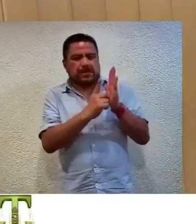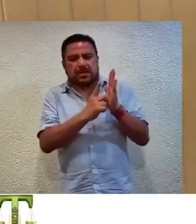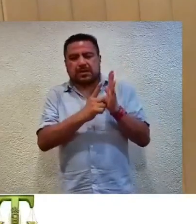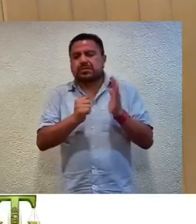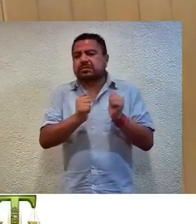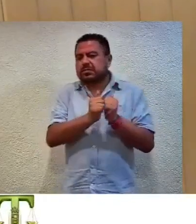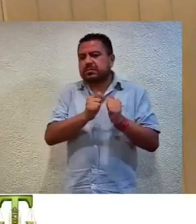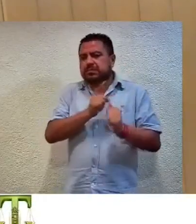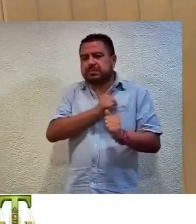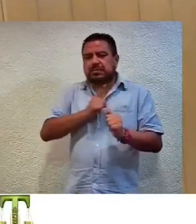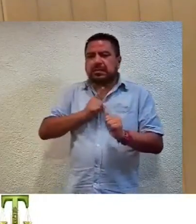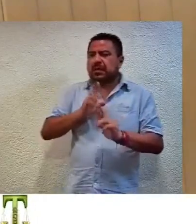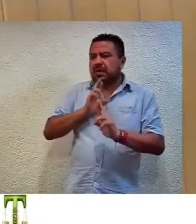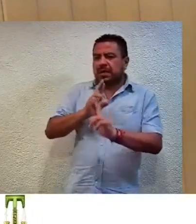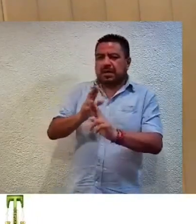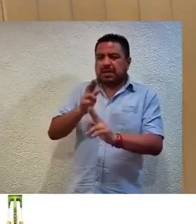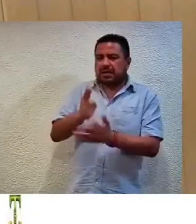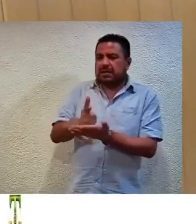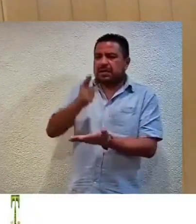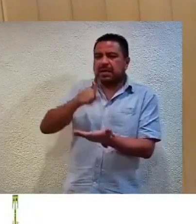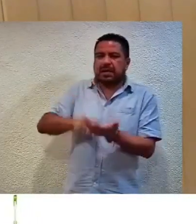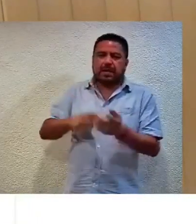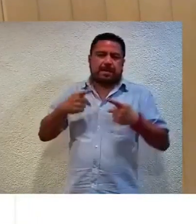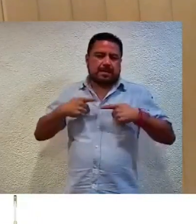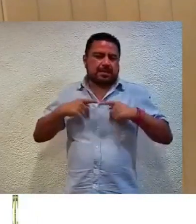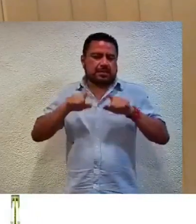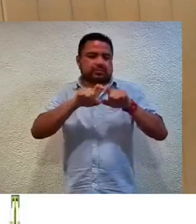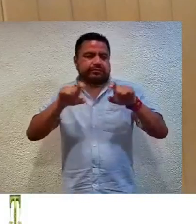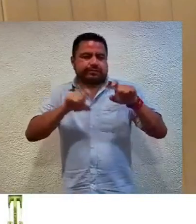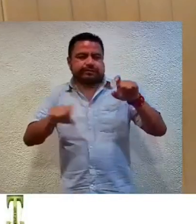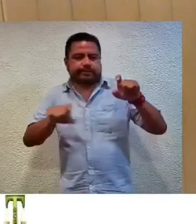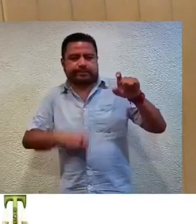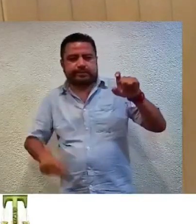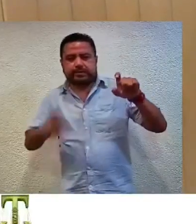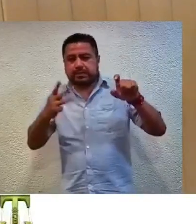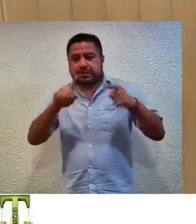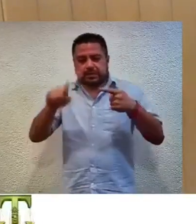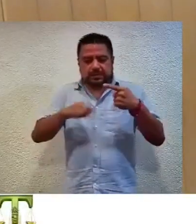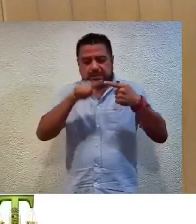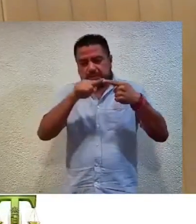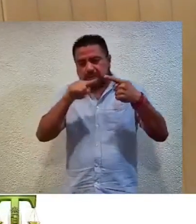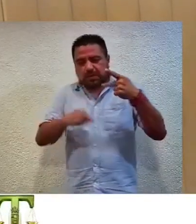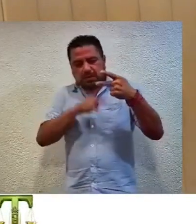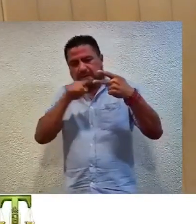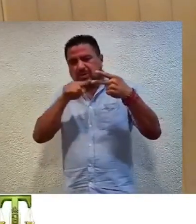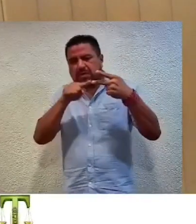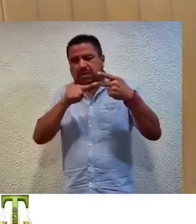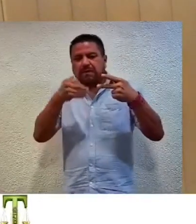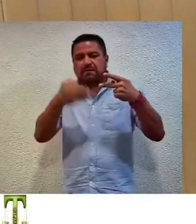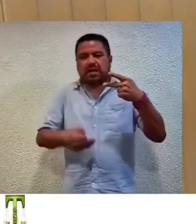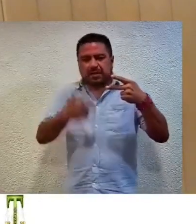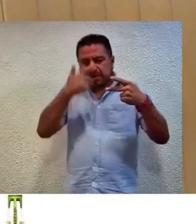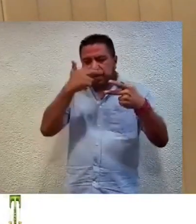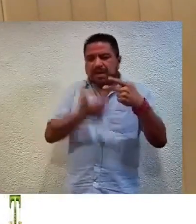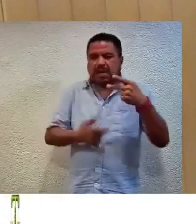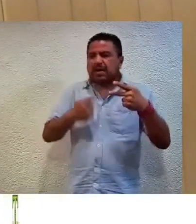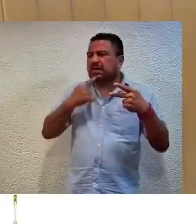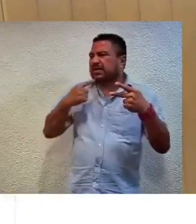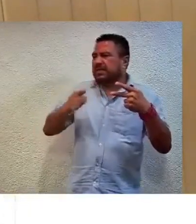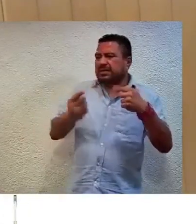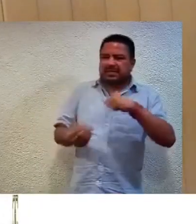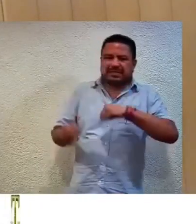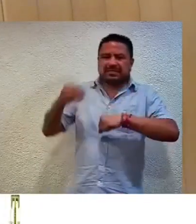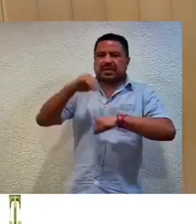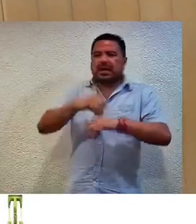dar respuesta a los agravios del actor en tres apartados. Por cuanto hace los dos primeros denominados incumplimiento al trámite de medio de impugnación